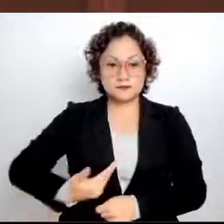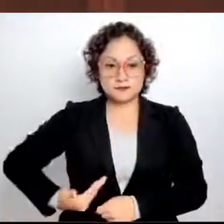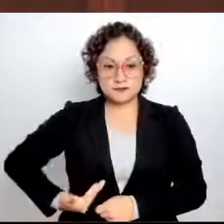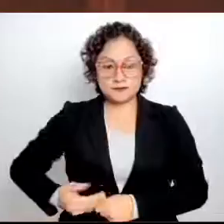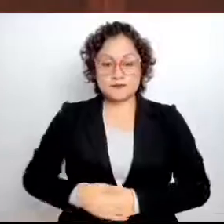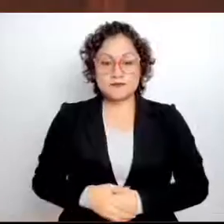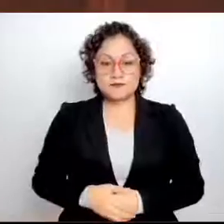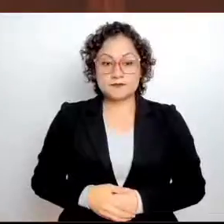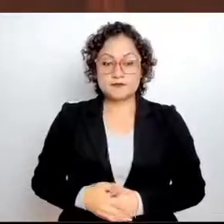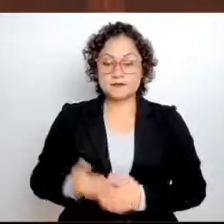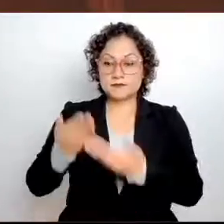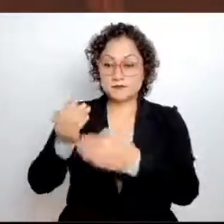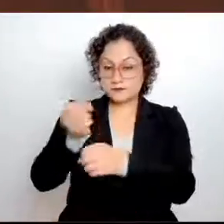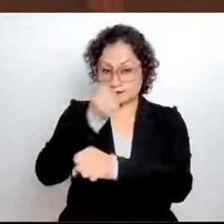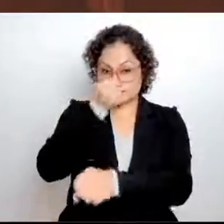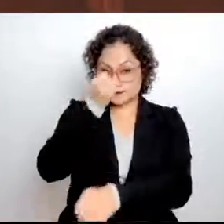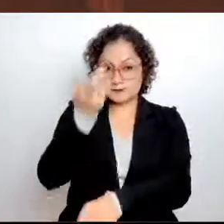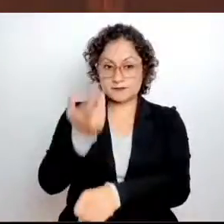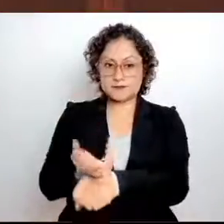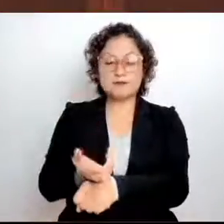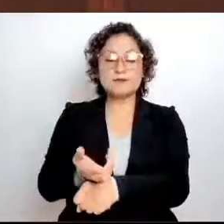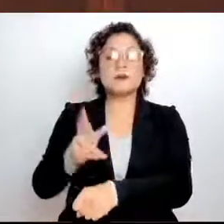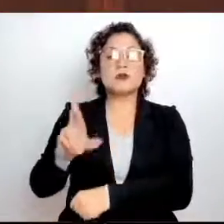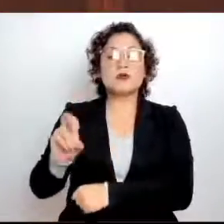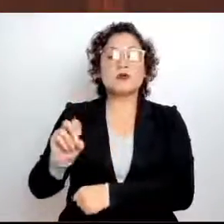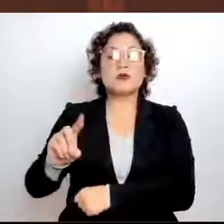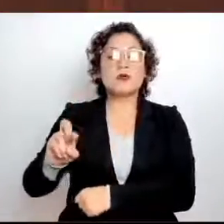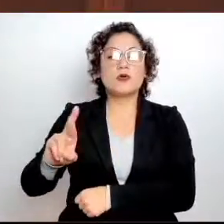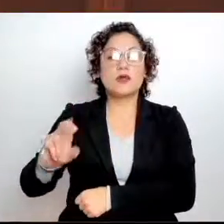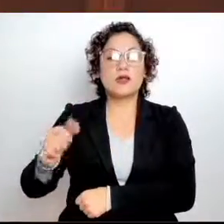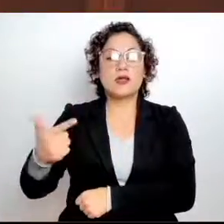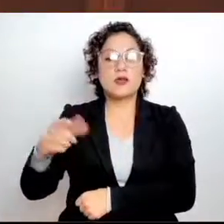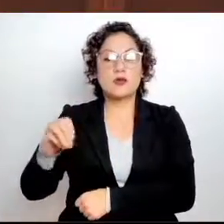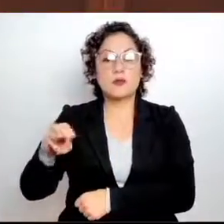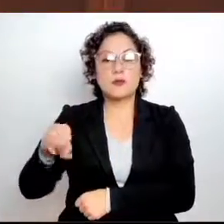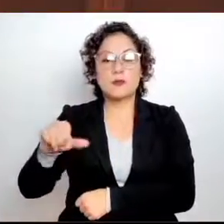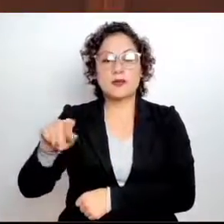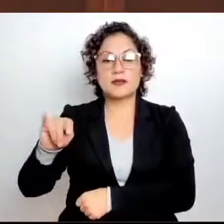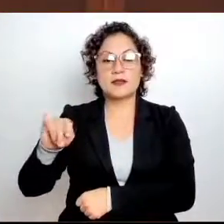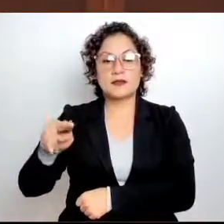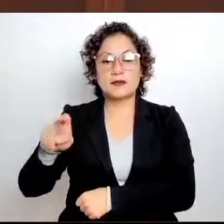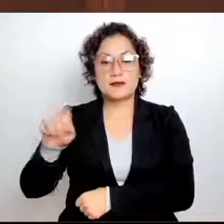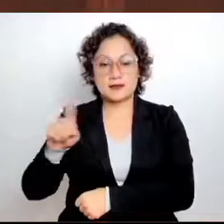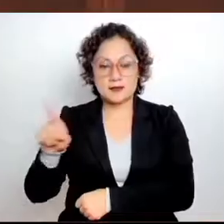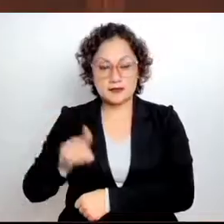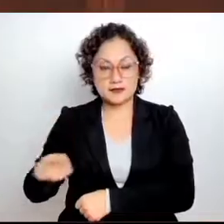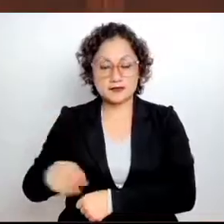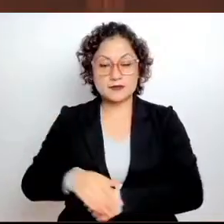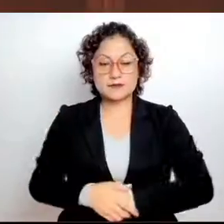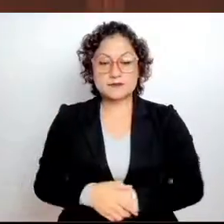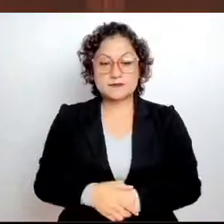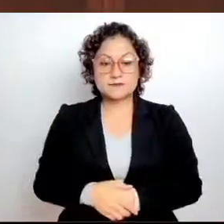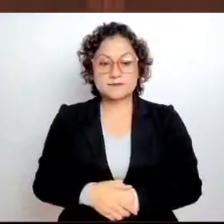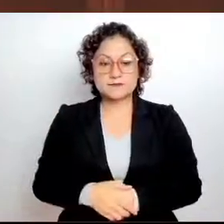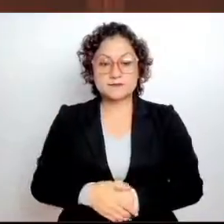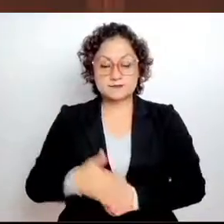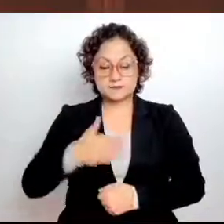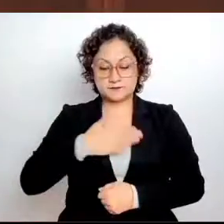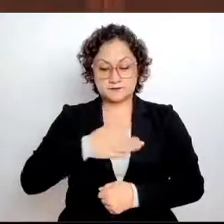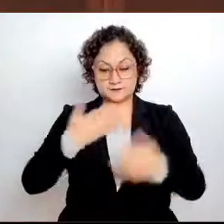Secretario Rodrigo Martínez Celis, a nombre de mi fracción